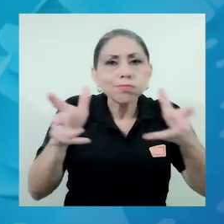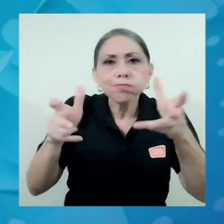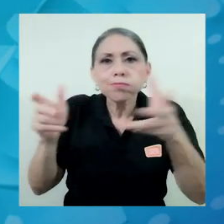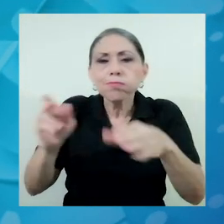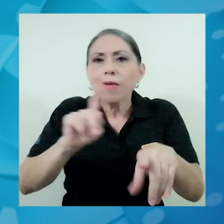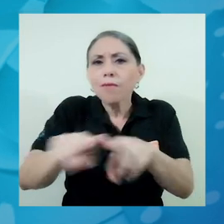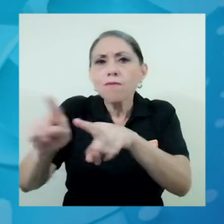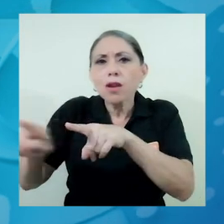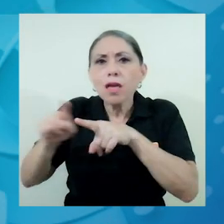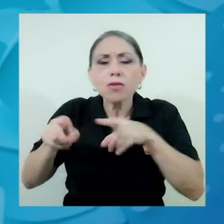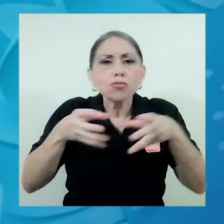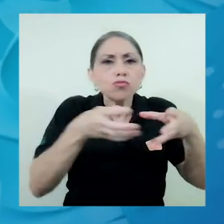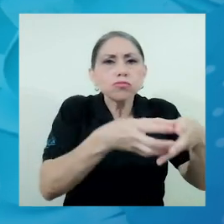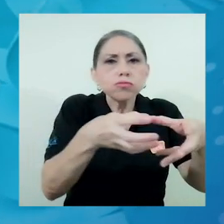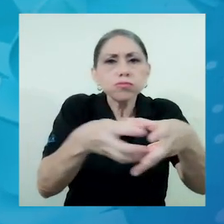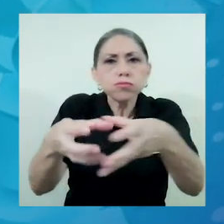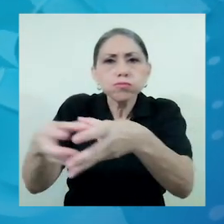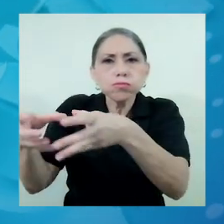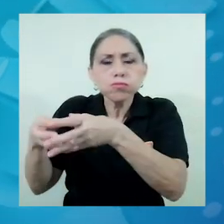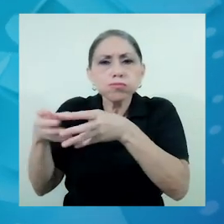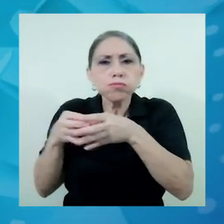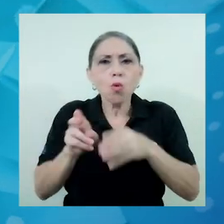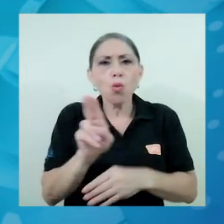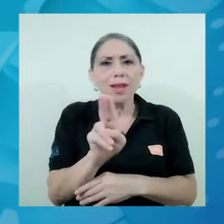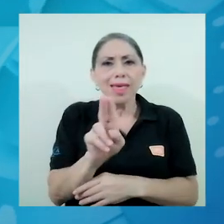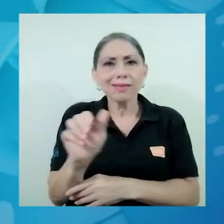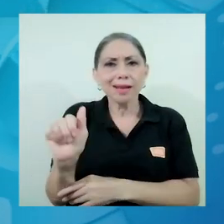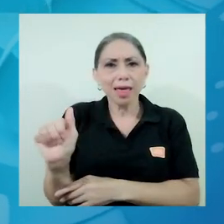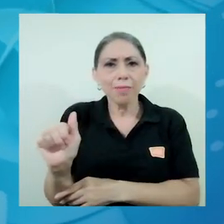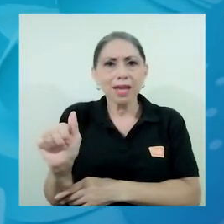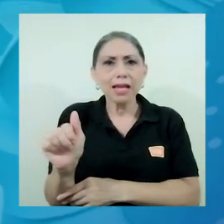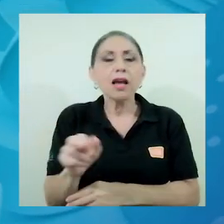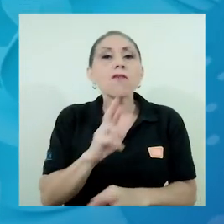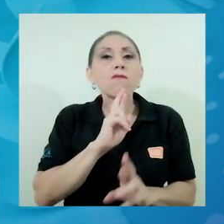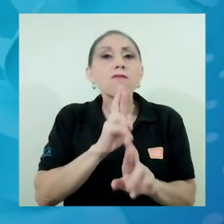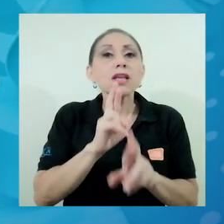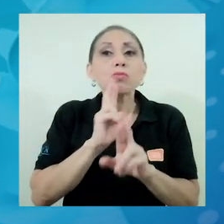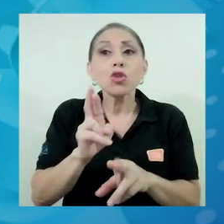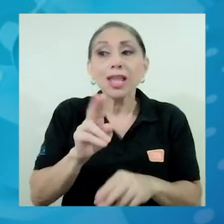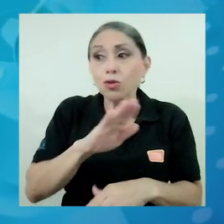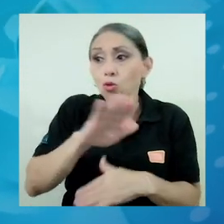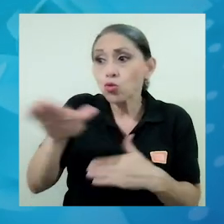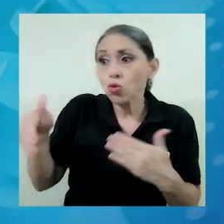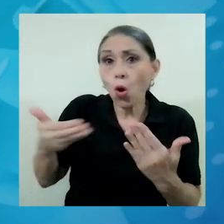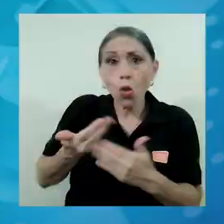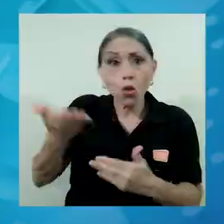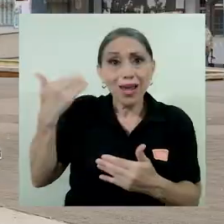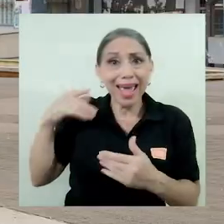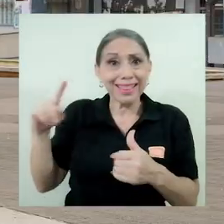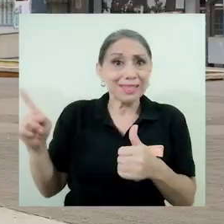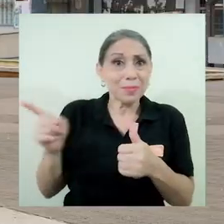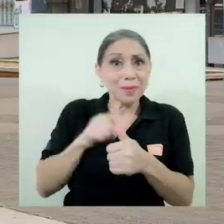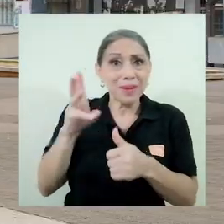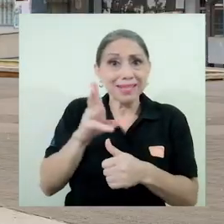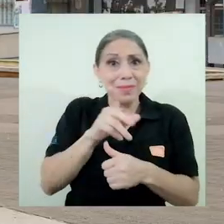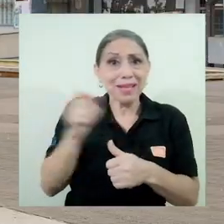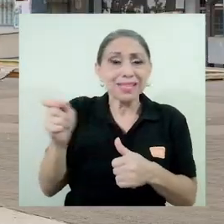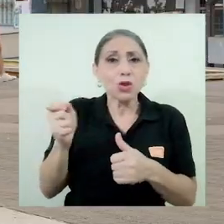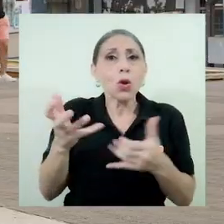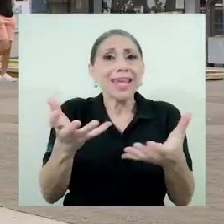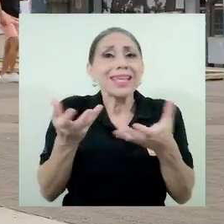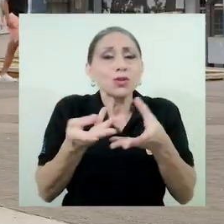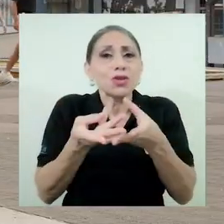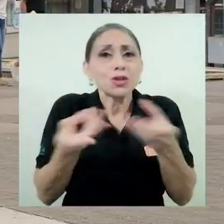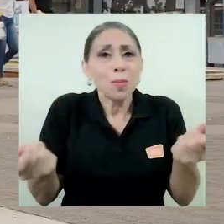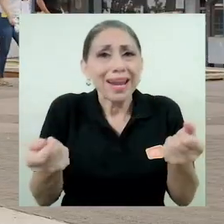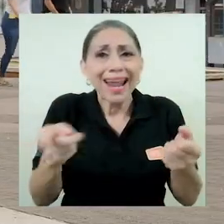académicas, recogiendo aquellos factores positivos que permitieron resolver lo que se dio en el primer ciclo, aquellos cuellos de botella